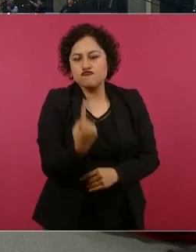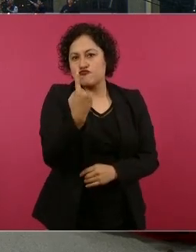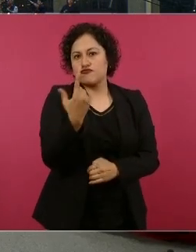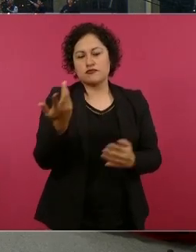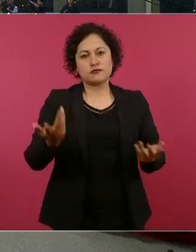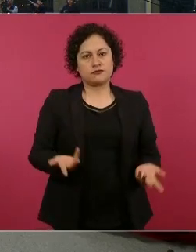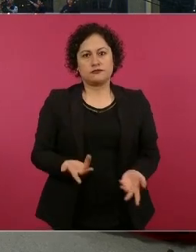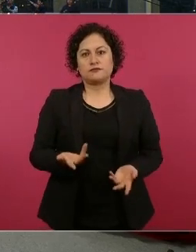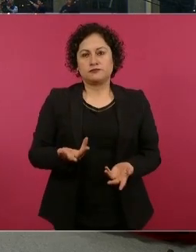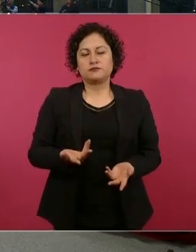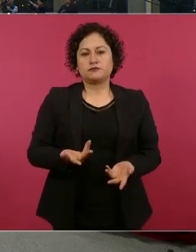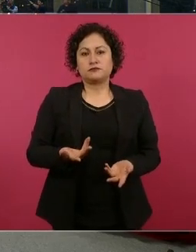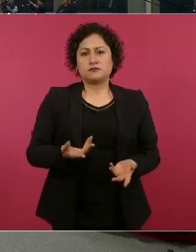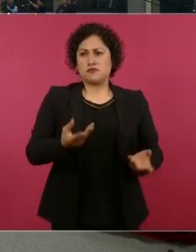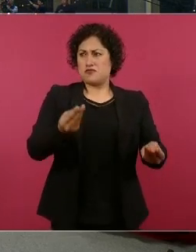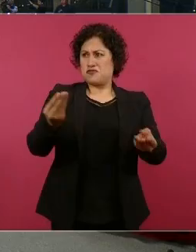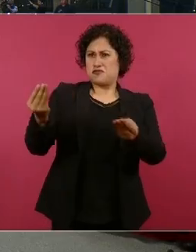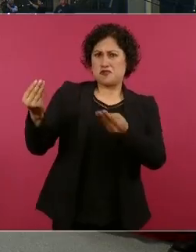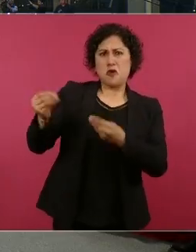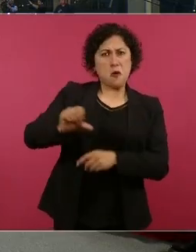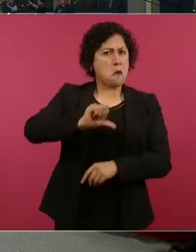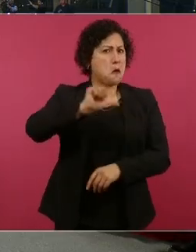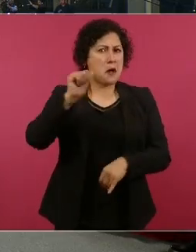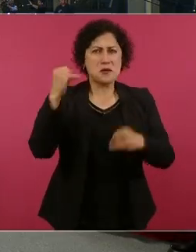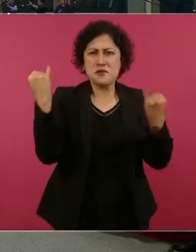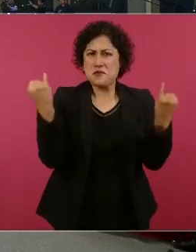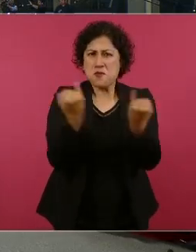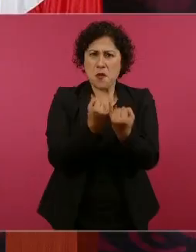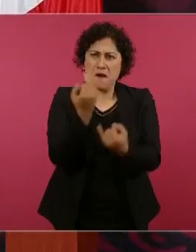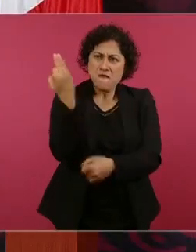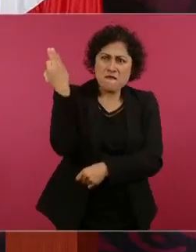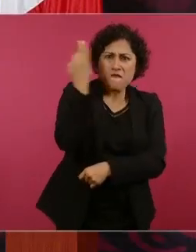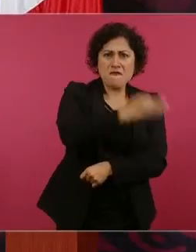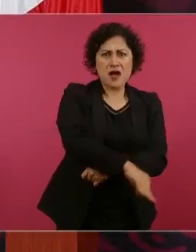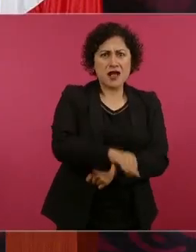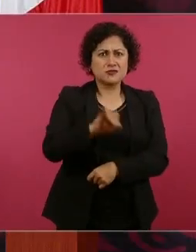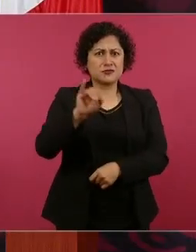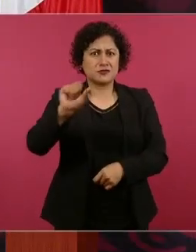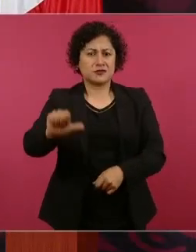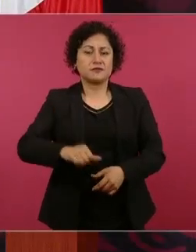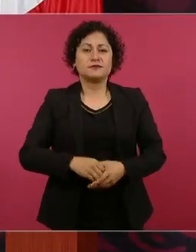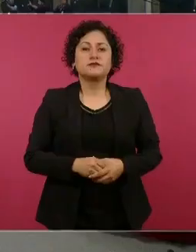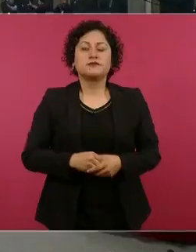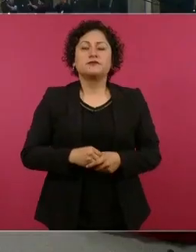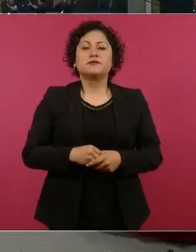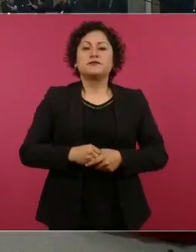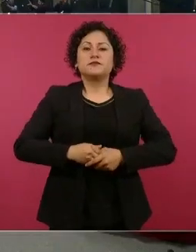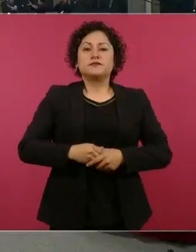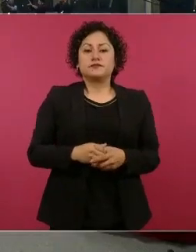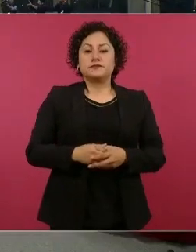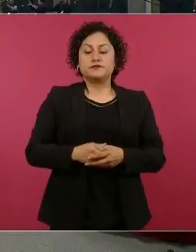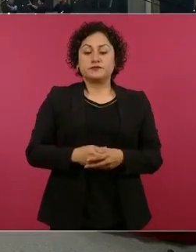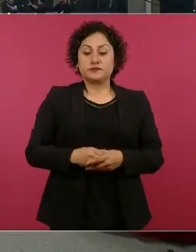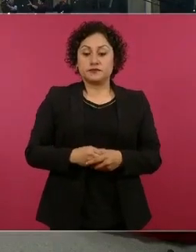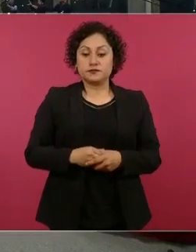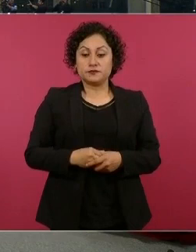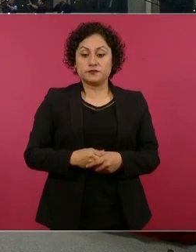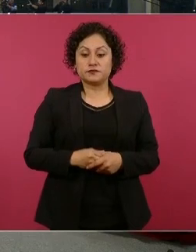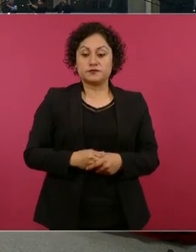Así hay muchísimas cosas. ¿Mande? No, ya